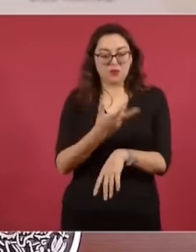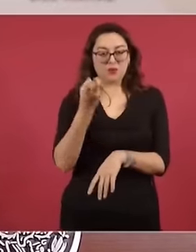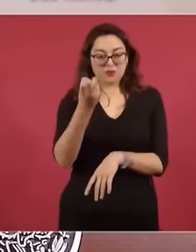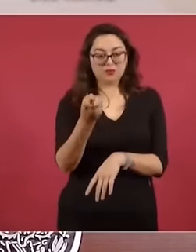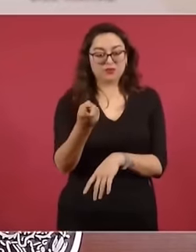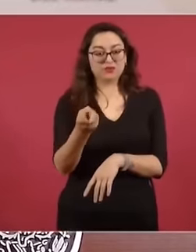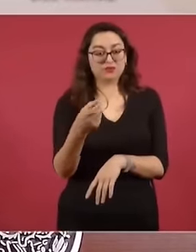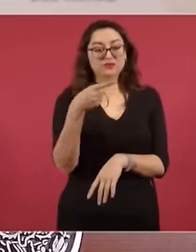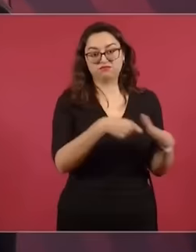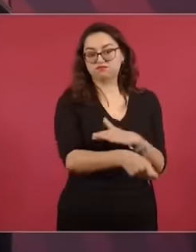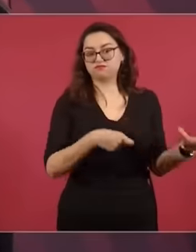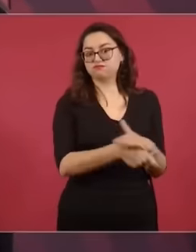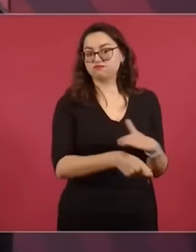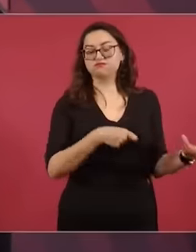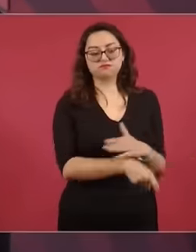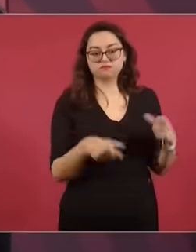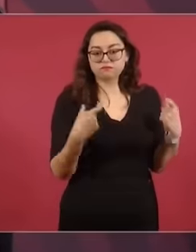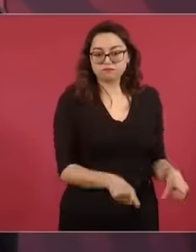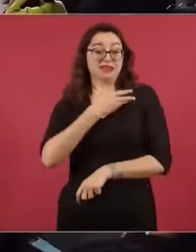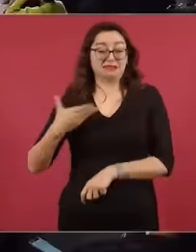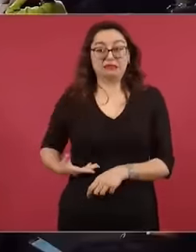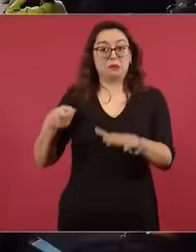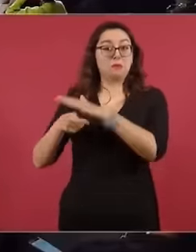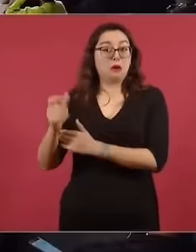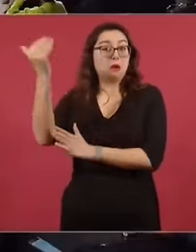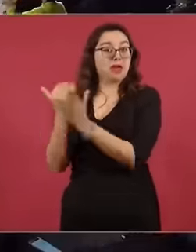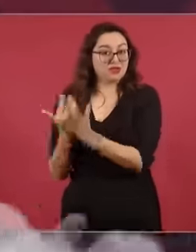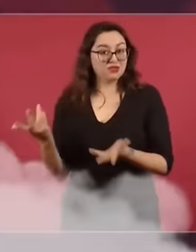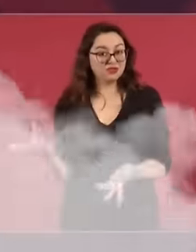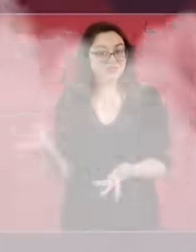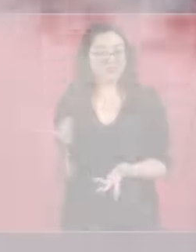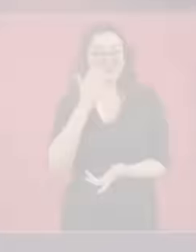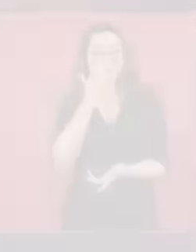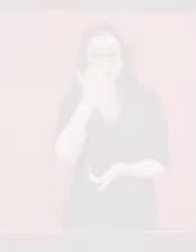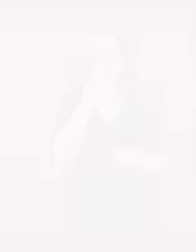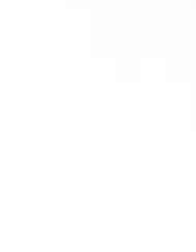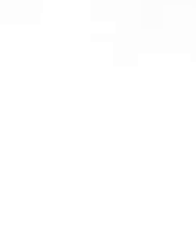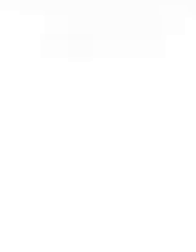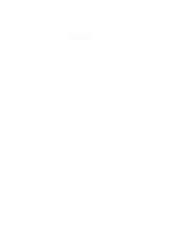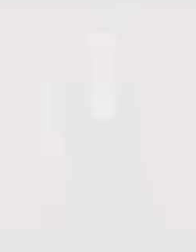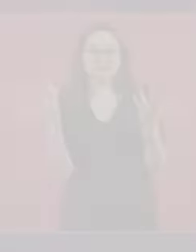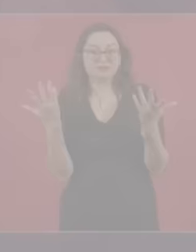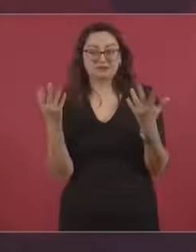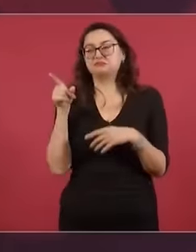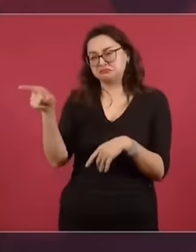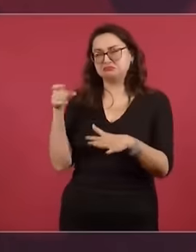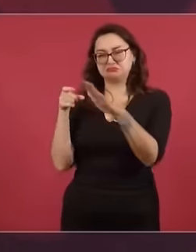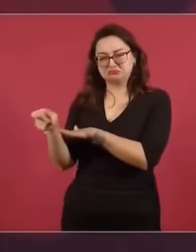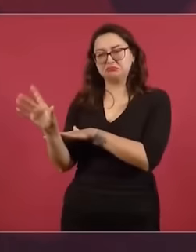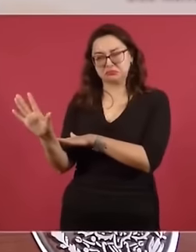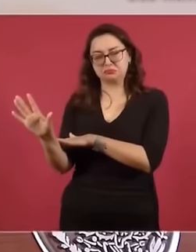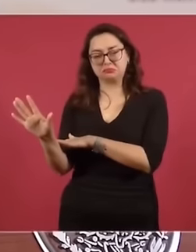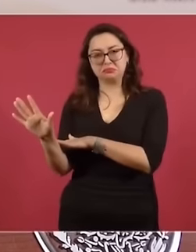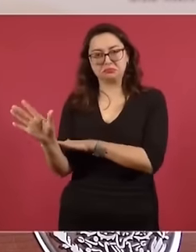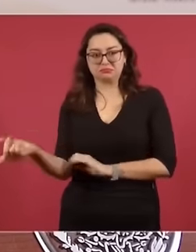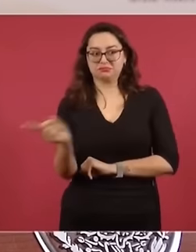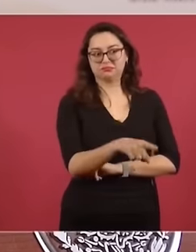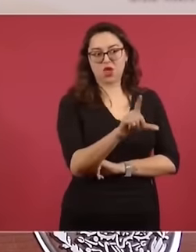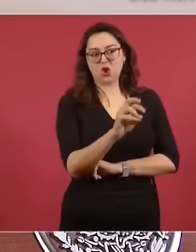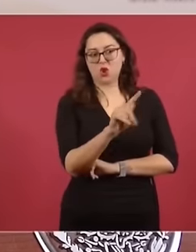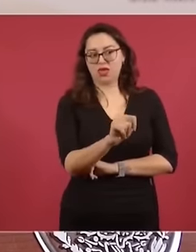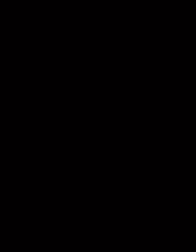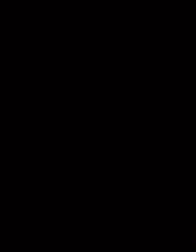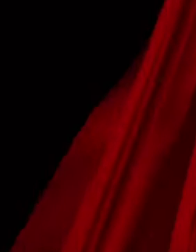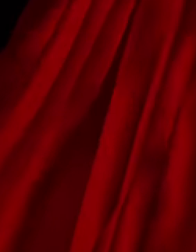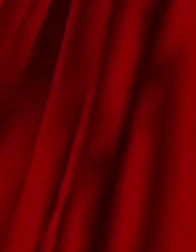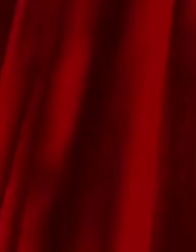recibe más Loret, la licenciada Piña. Porque el servicio de Loret para la oligarquía es